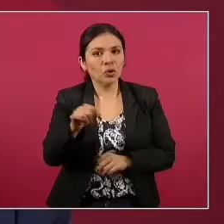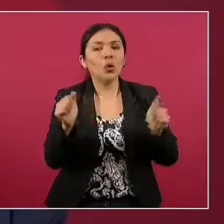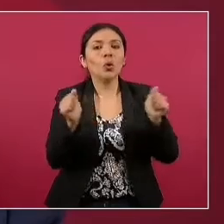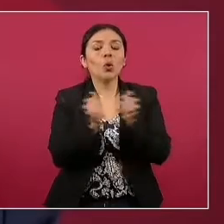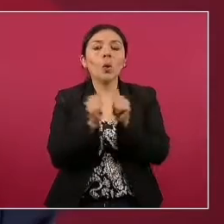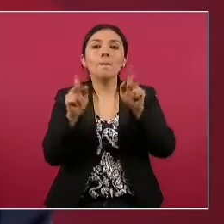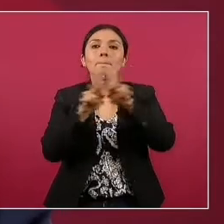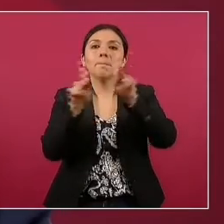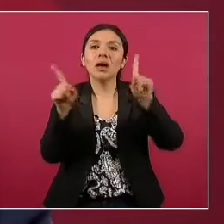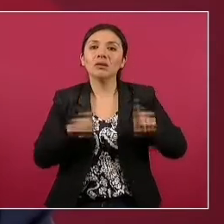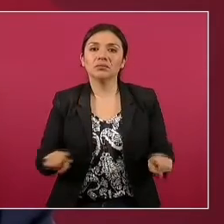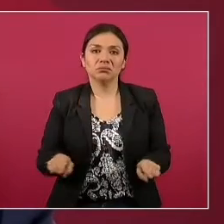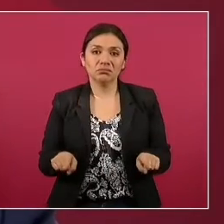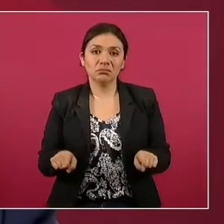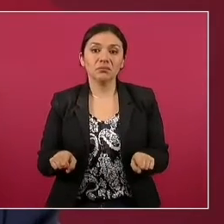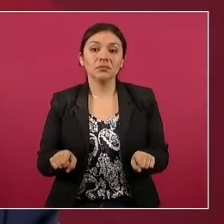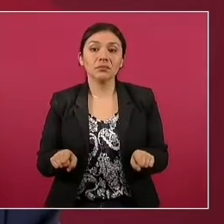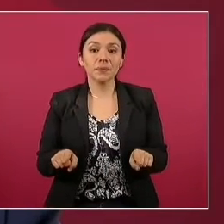pacífica.